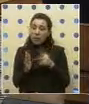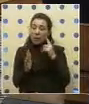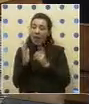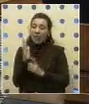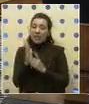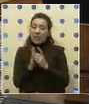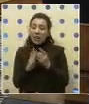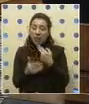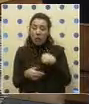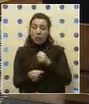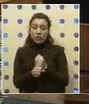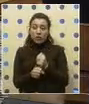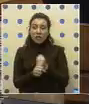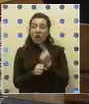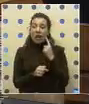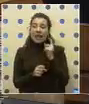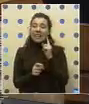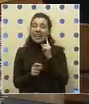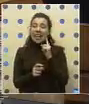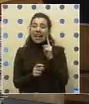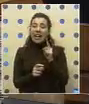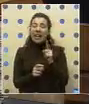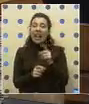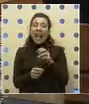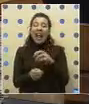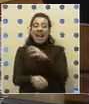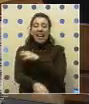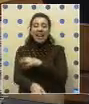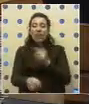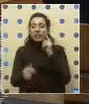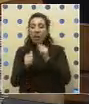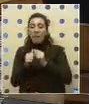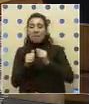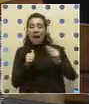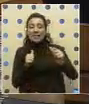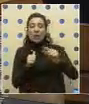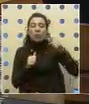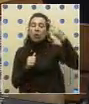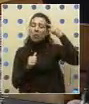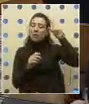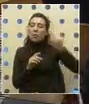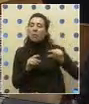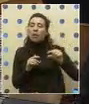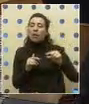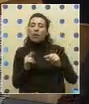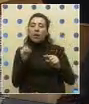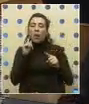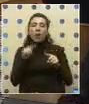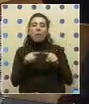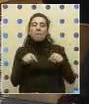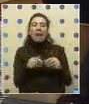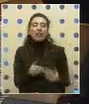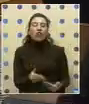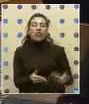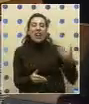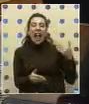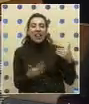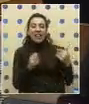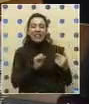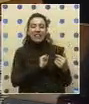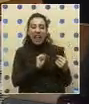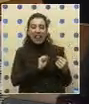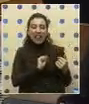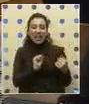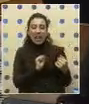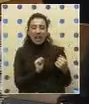desarrollar nuestro trabajo que lo que tienen las regiones que están más alejadas porque nos consideran menos. Somos los patrocinadores de la ciudad de Santiago, y